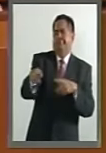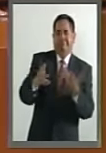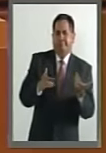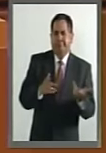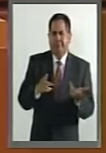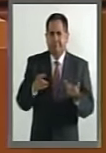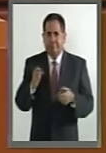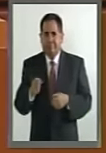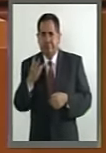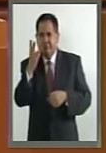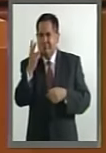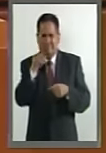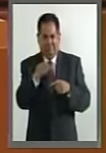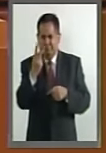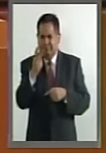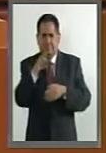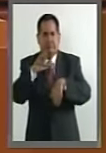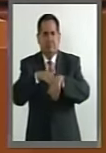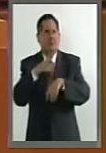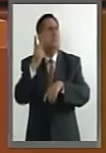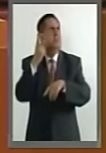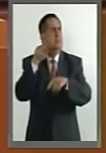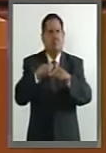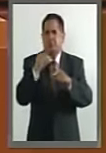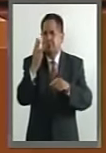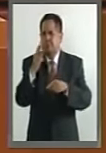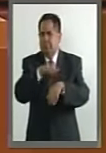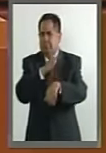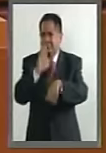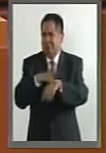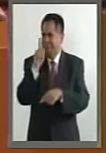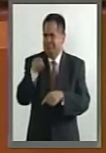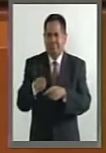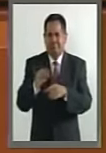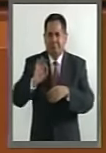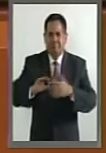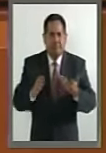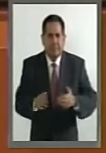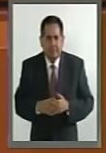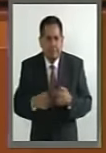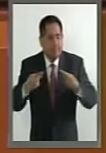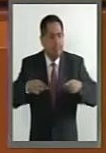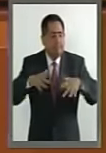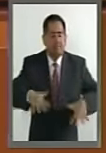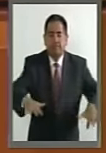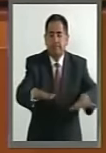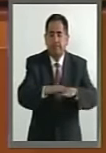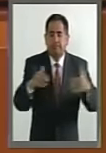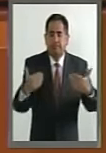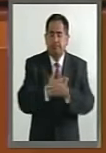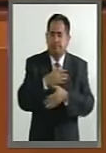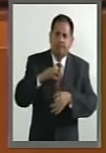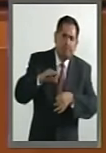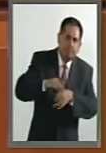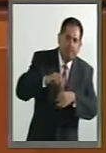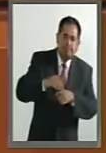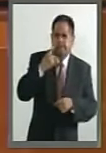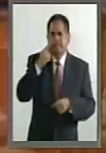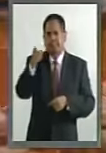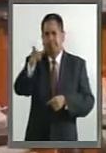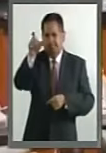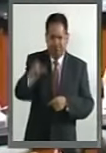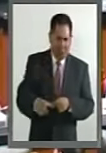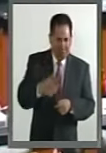Tiene 2.3 de calificación. Ellos, los ciudadanos, están juzgando su